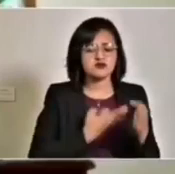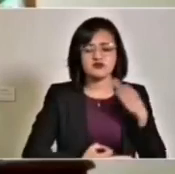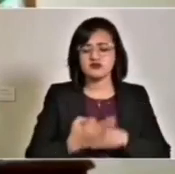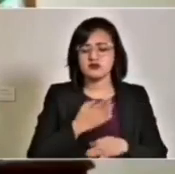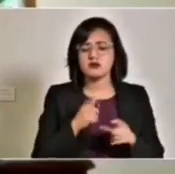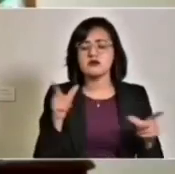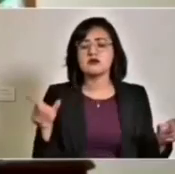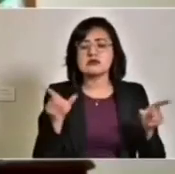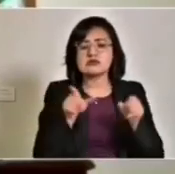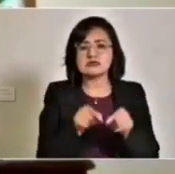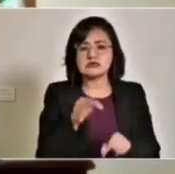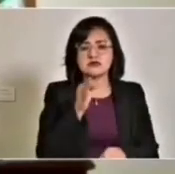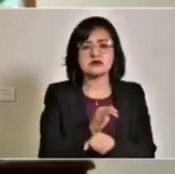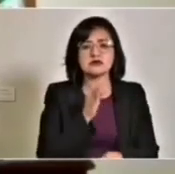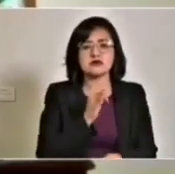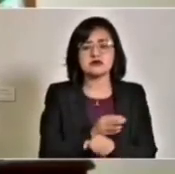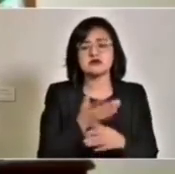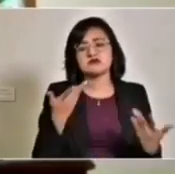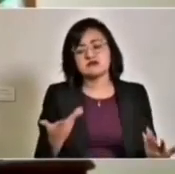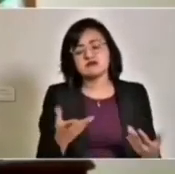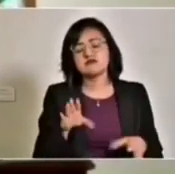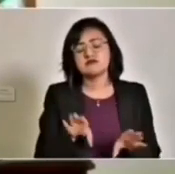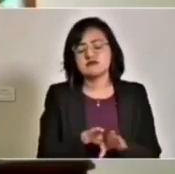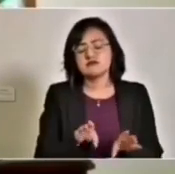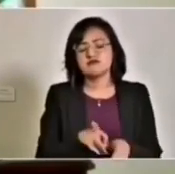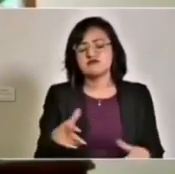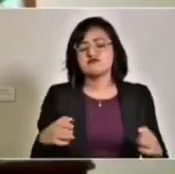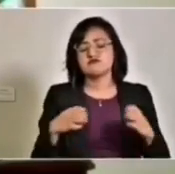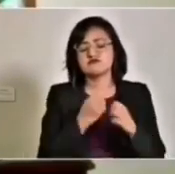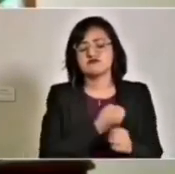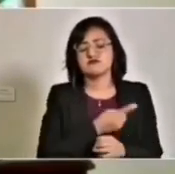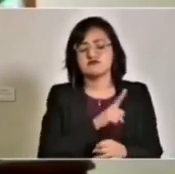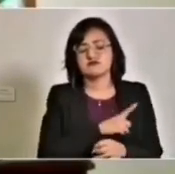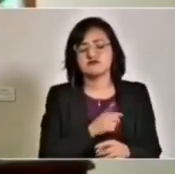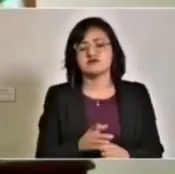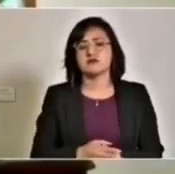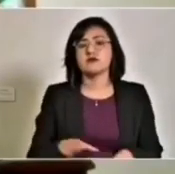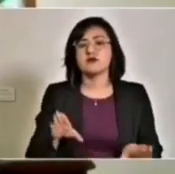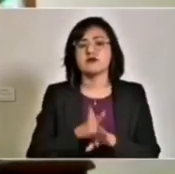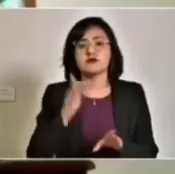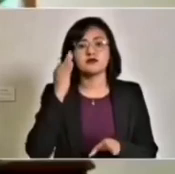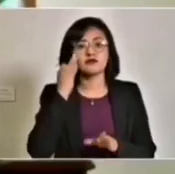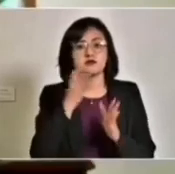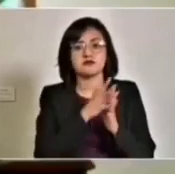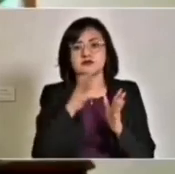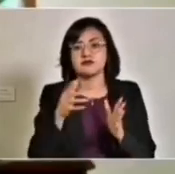reducido por la contingencia, tanto en su formato de